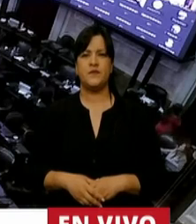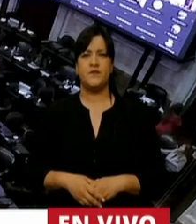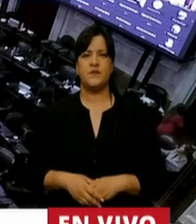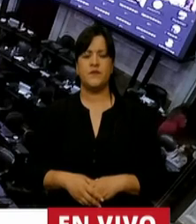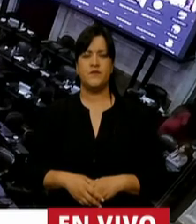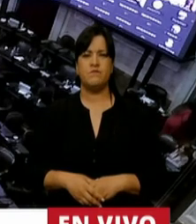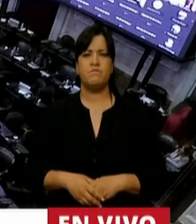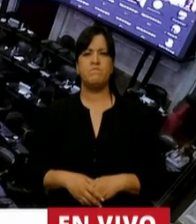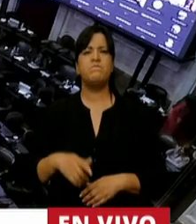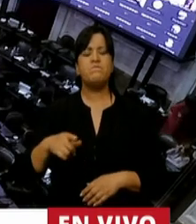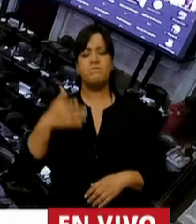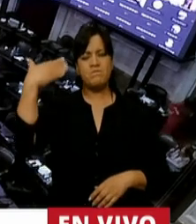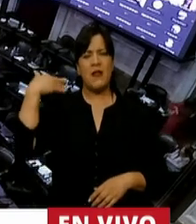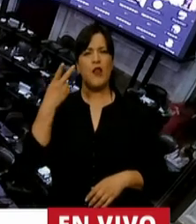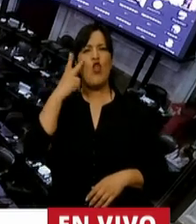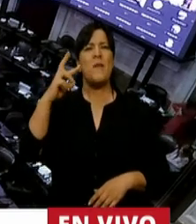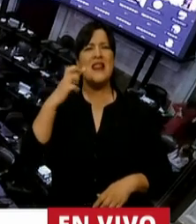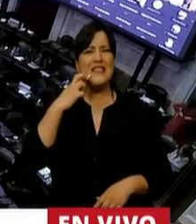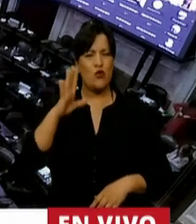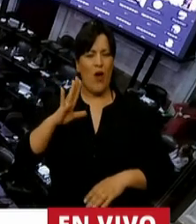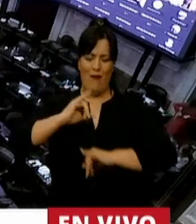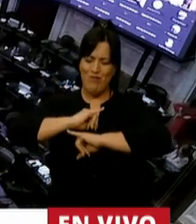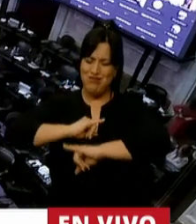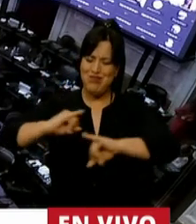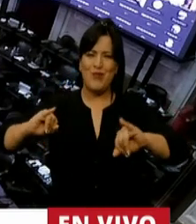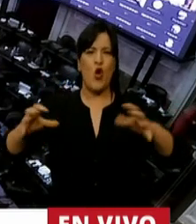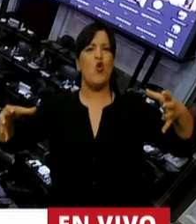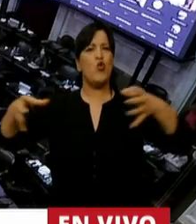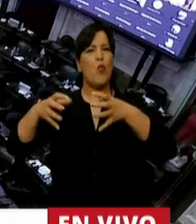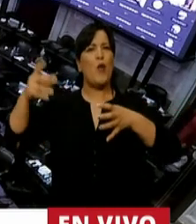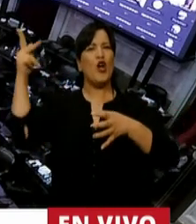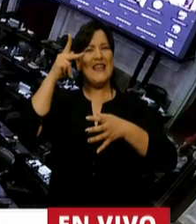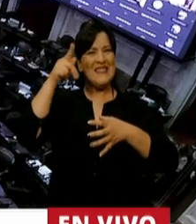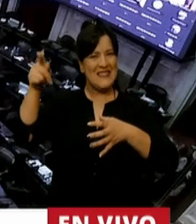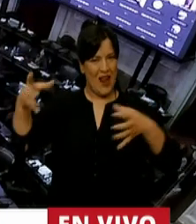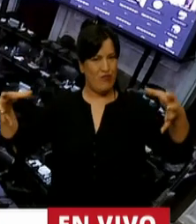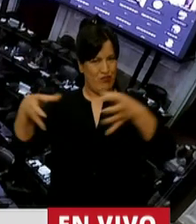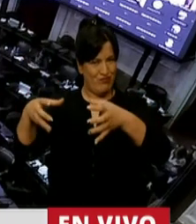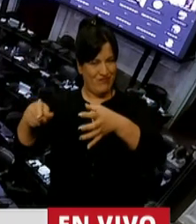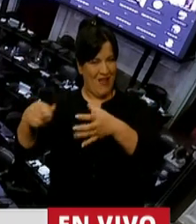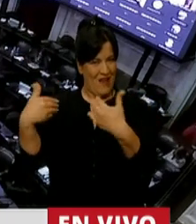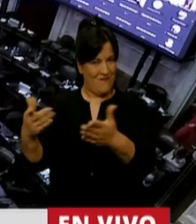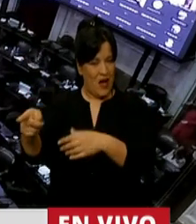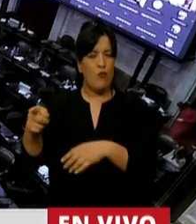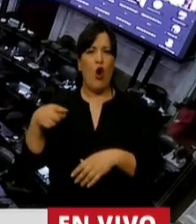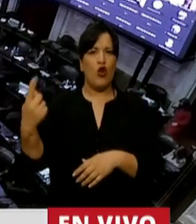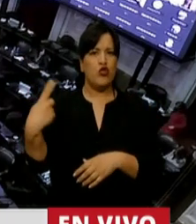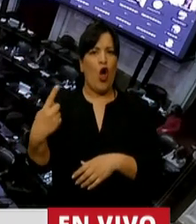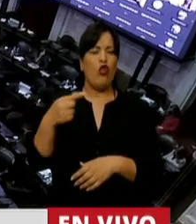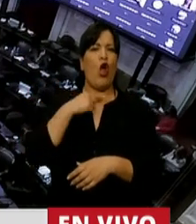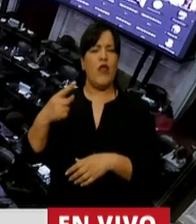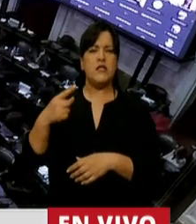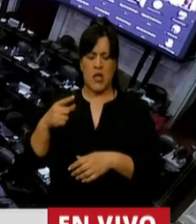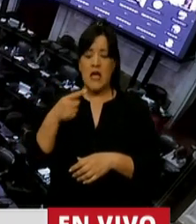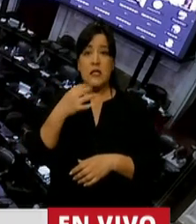Durante la campaña del 2019, el kirchnerismo intentó convencernos de que volverían